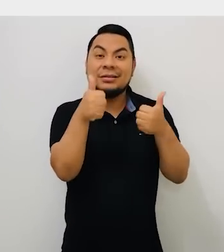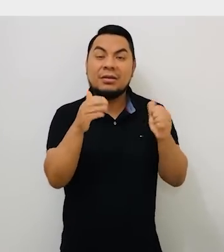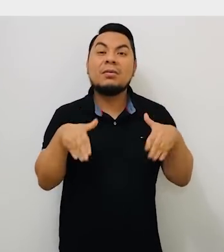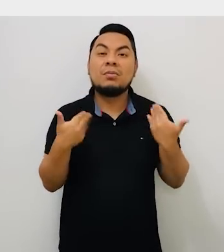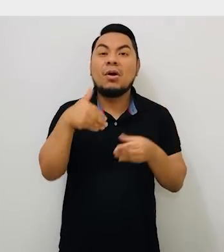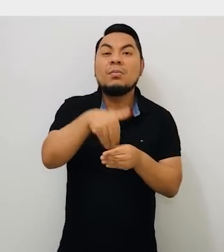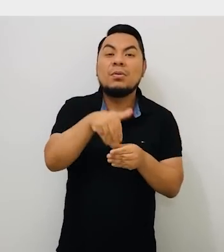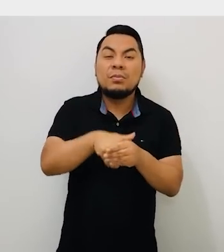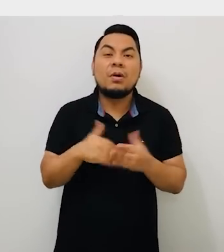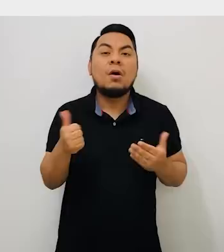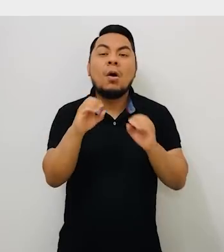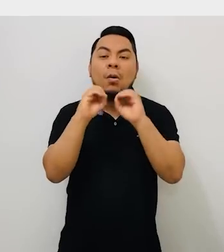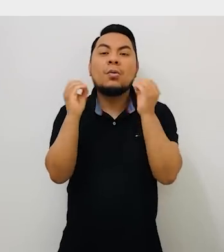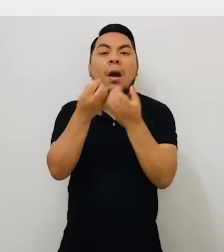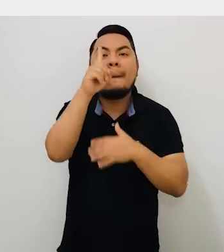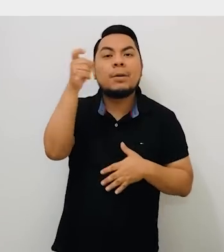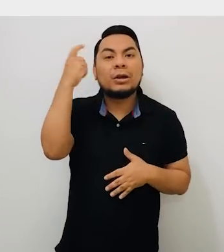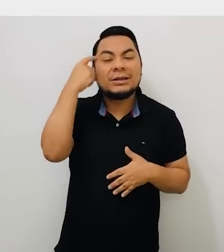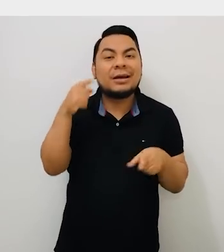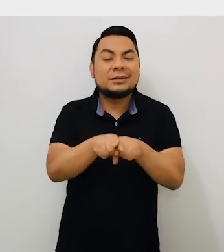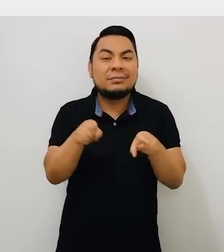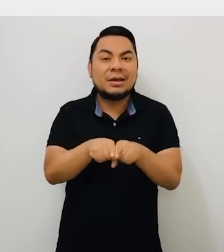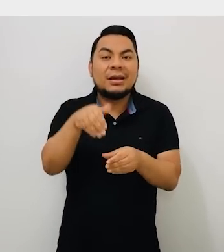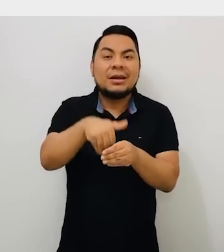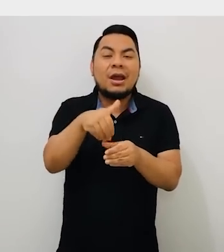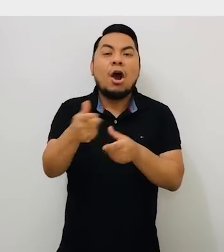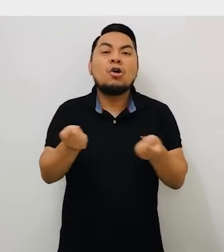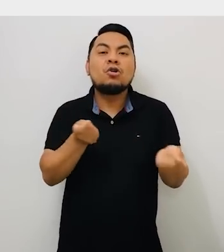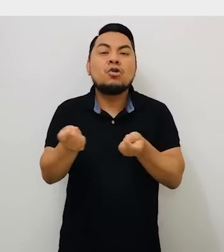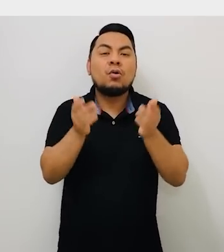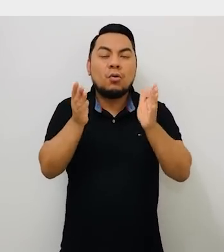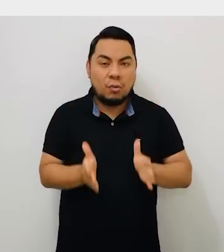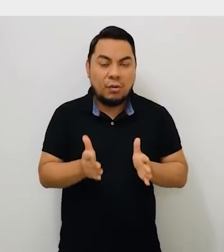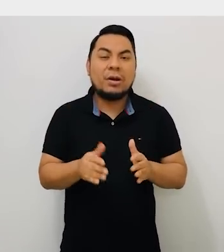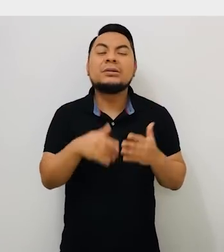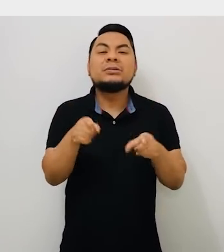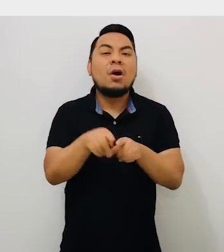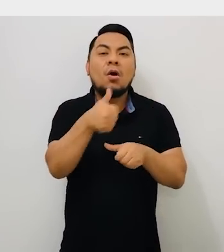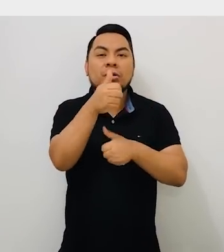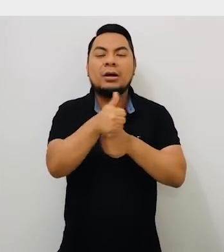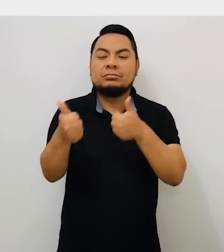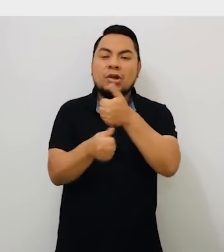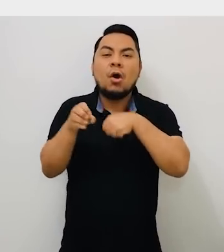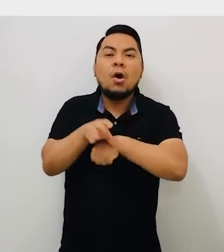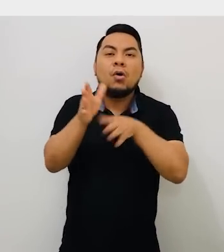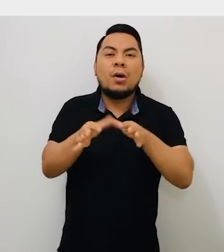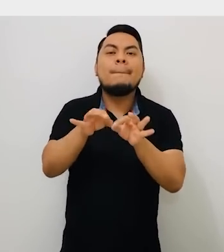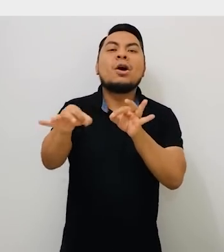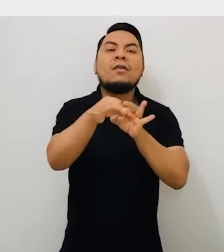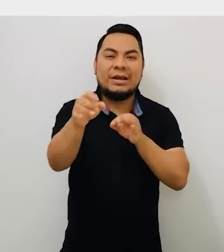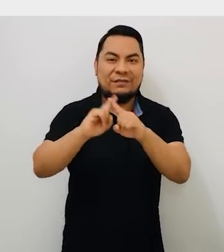Observa que también se podrá votar por una organización política en la elección de gobernador y por otra en la de